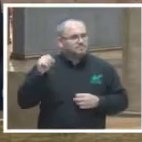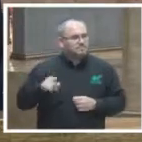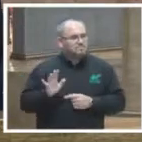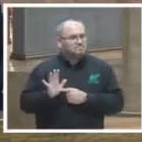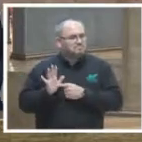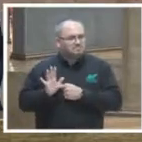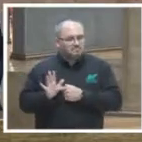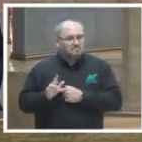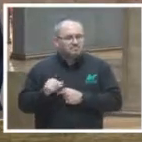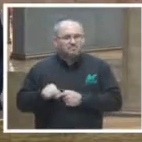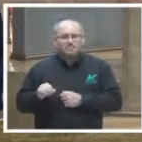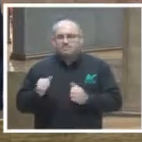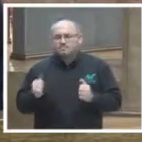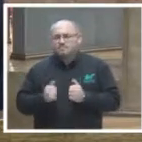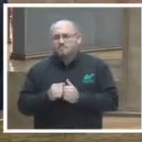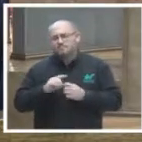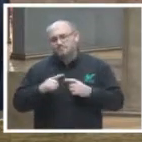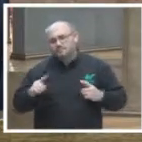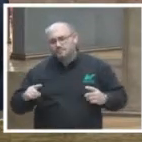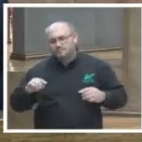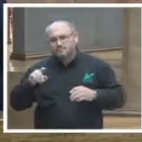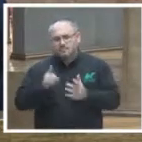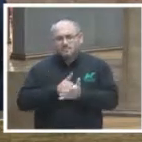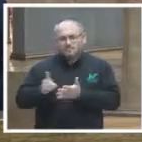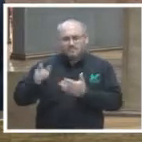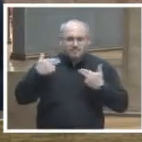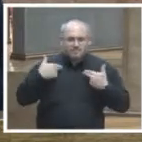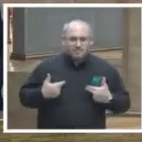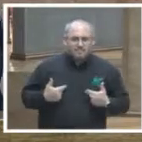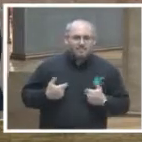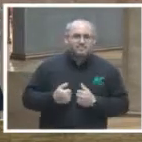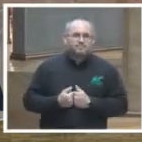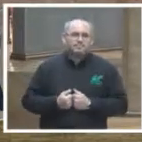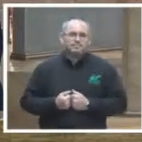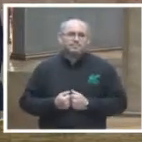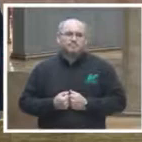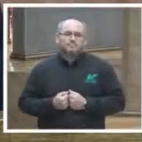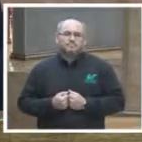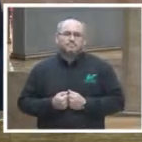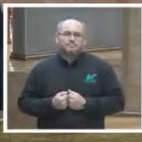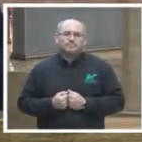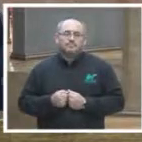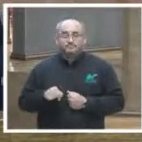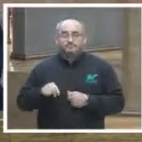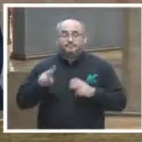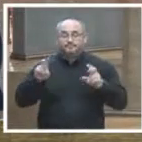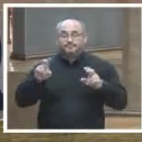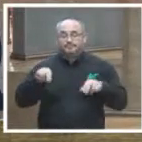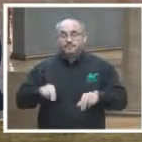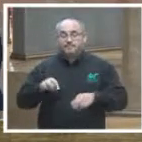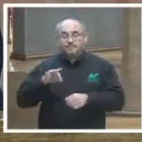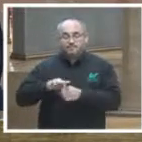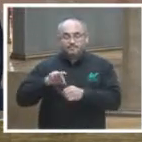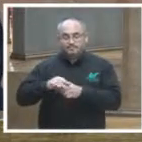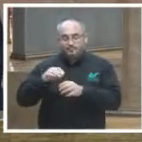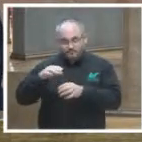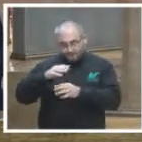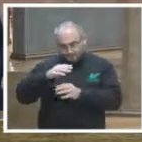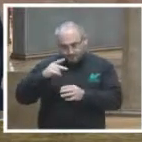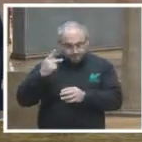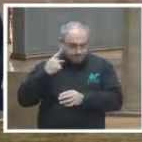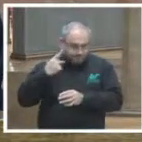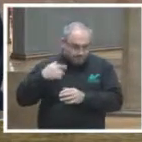vinculadas con el desarrollo de los derechos humanos en materia político-electoral o con principios